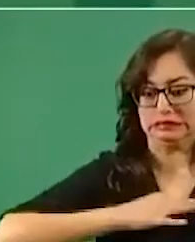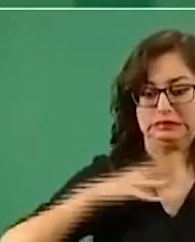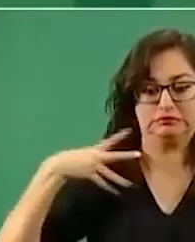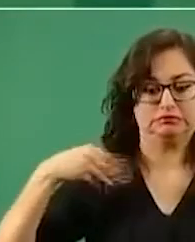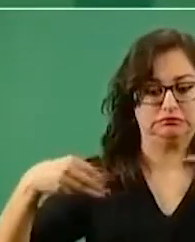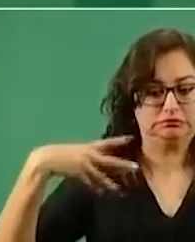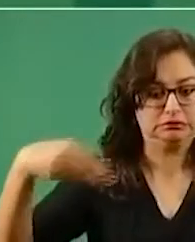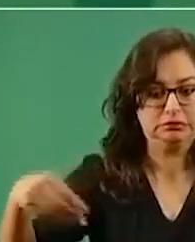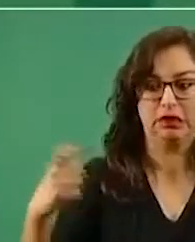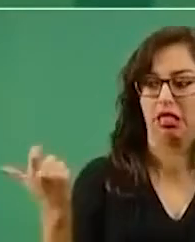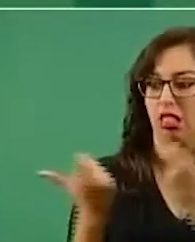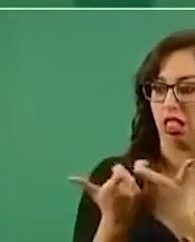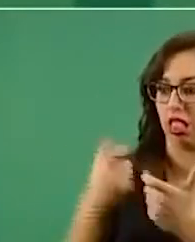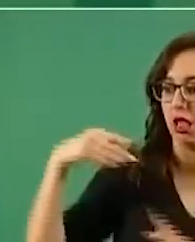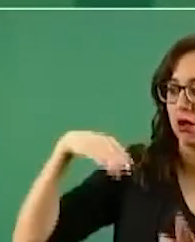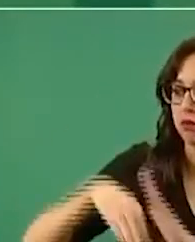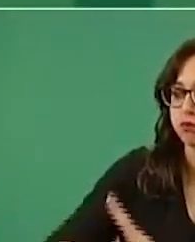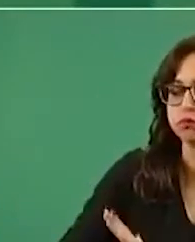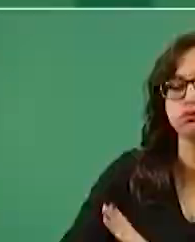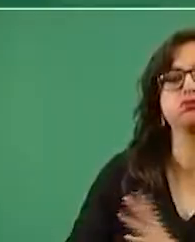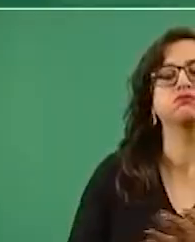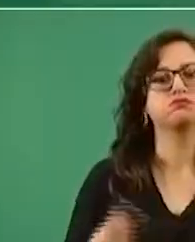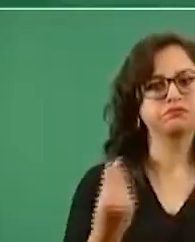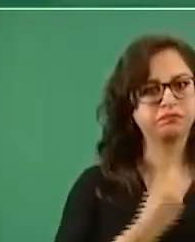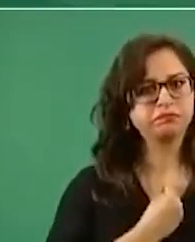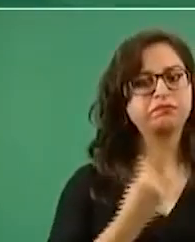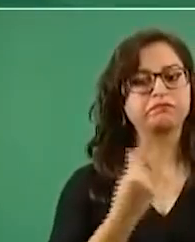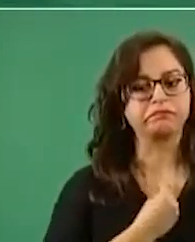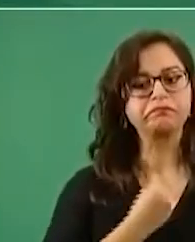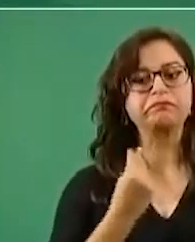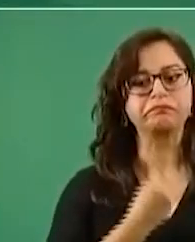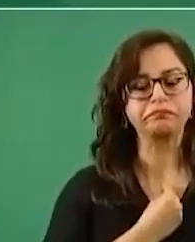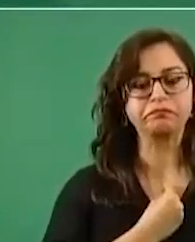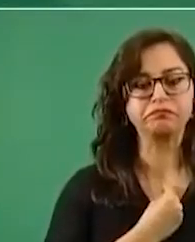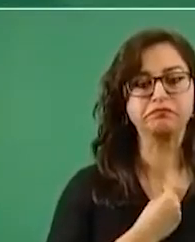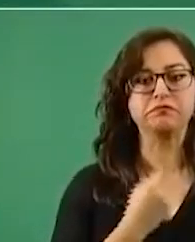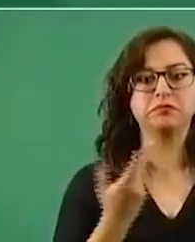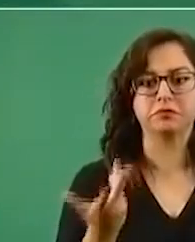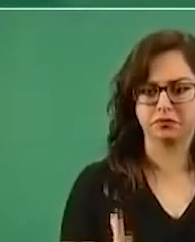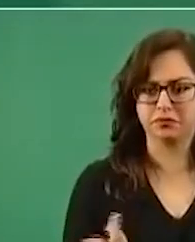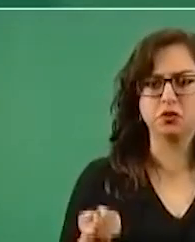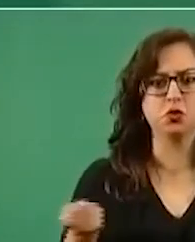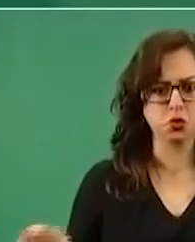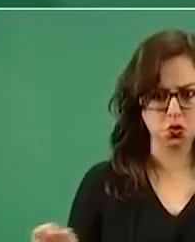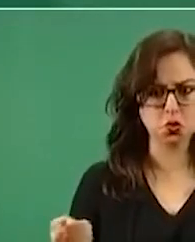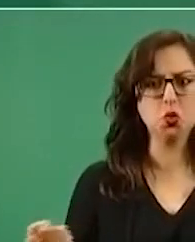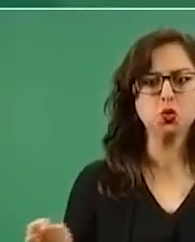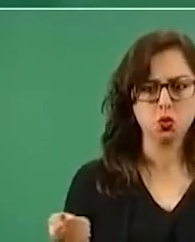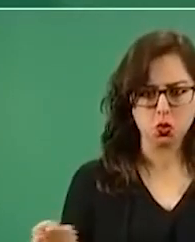sin desequilibrios